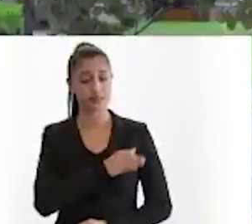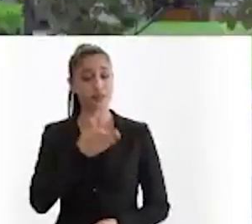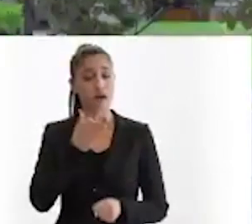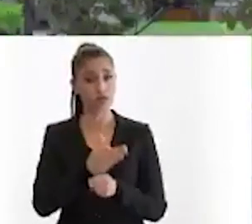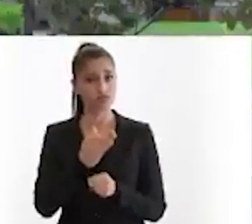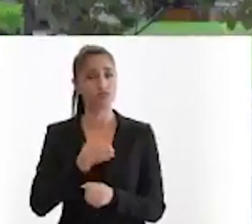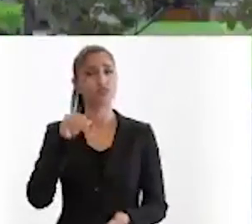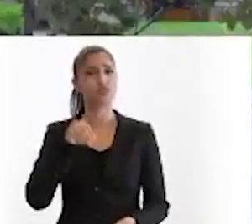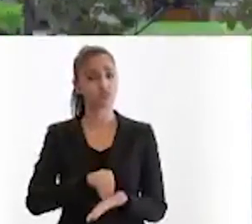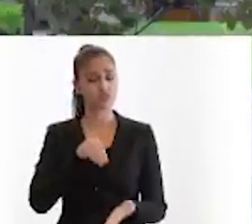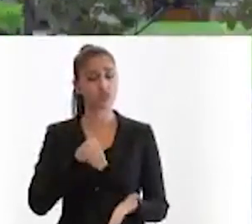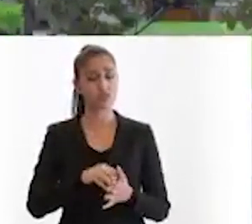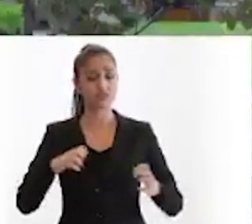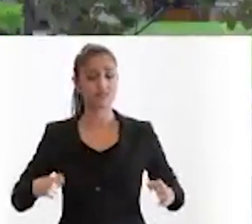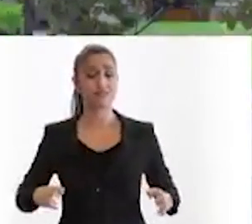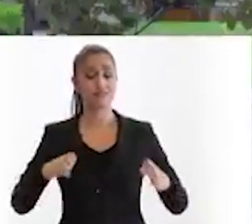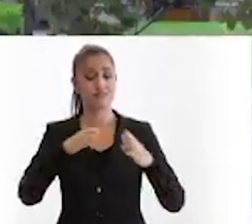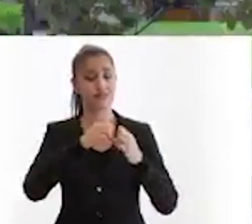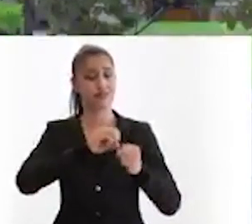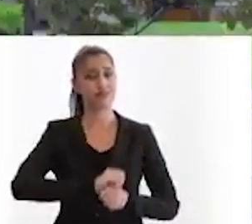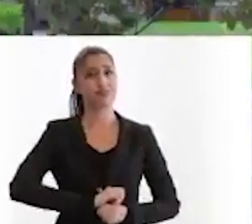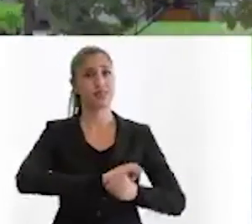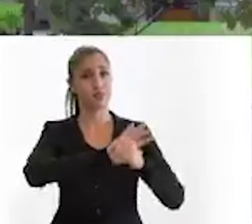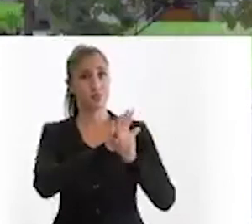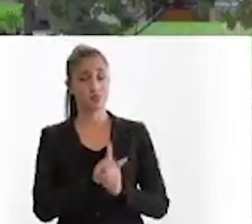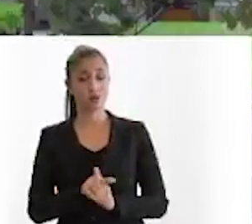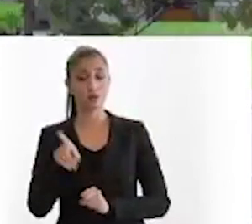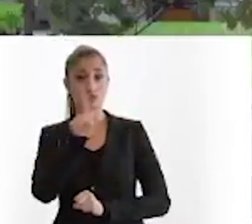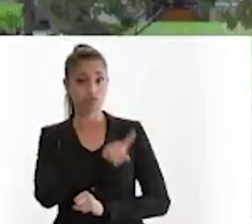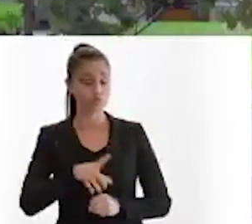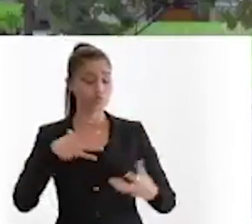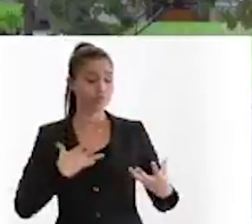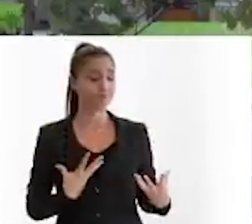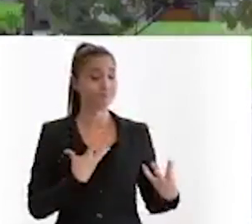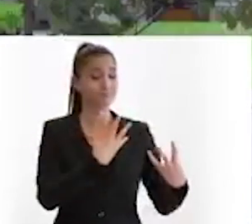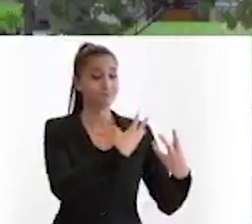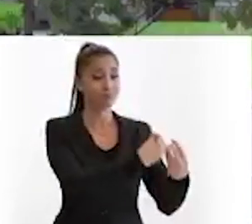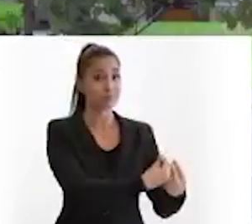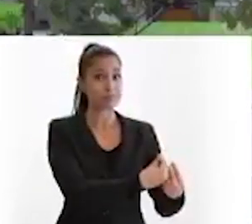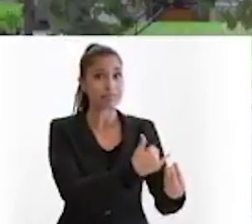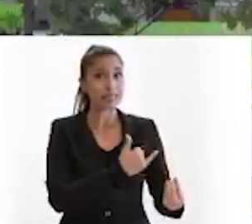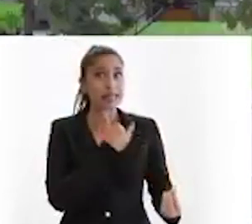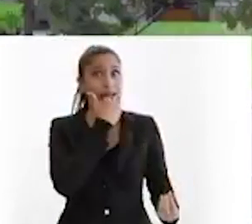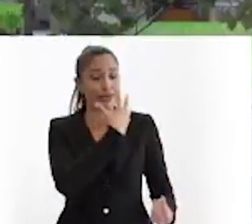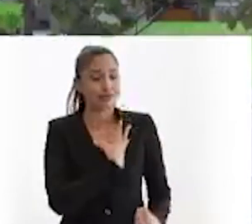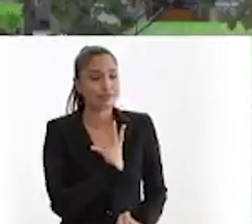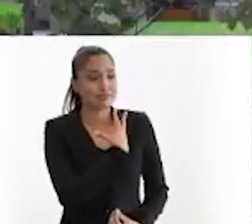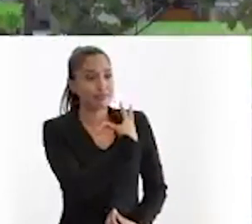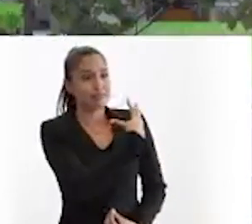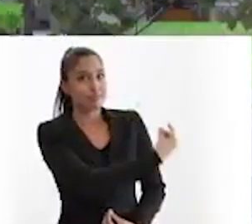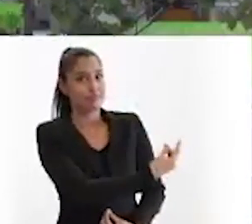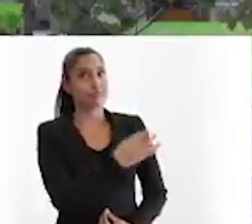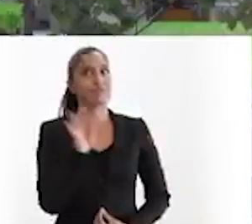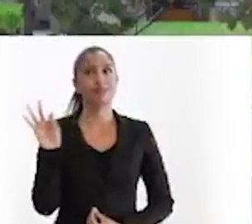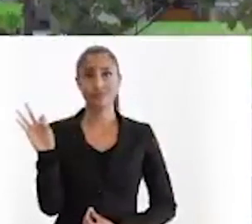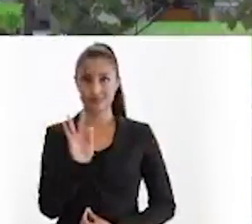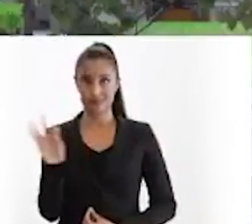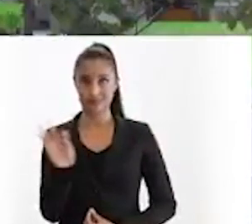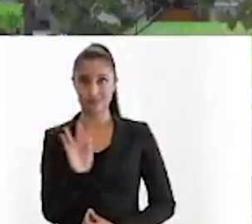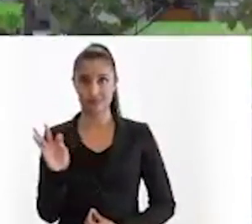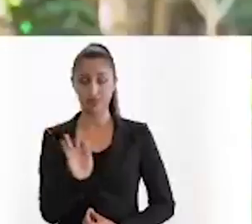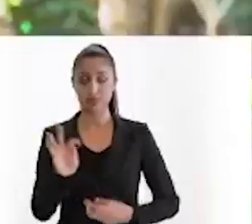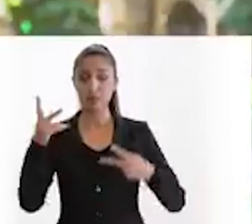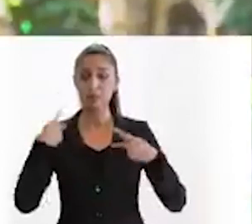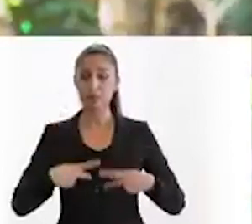momento nos reunimos con ellas, lo que vamos a hacer es llevarles un problema, el riesgo de que tengan un contagio por el nuevo